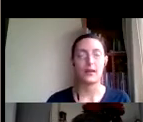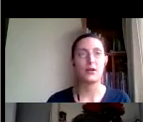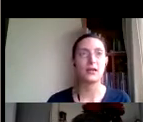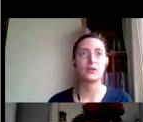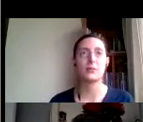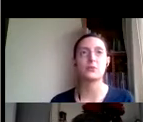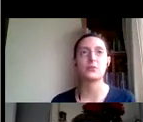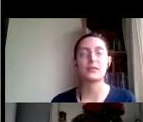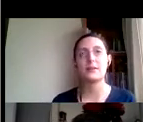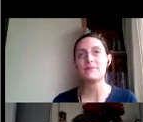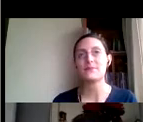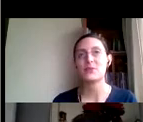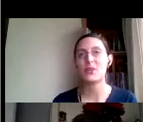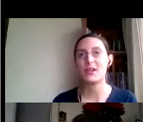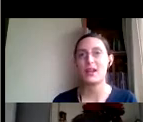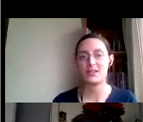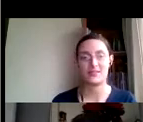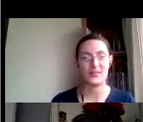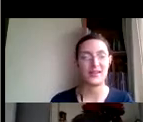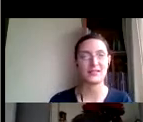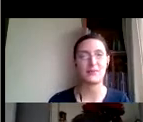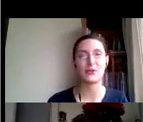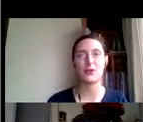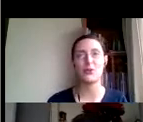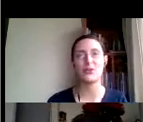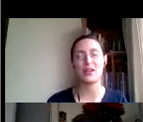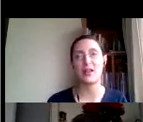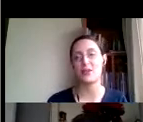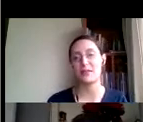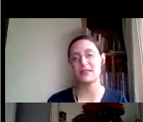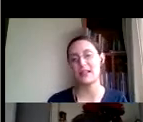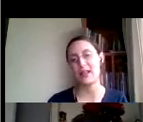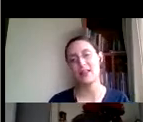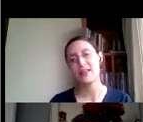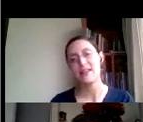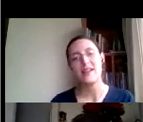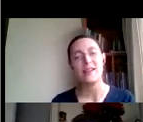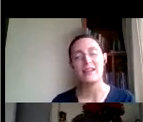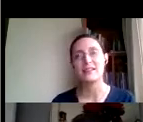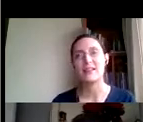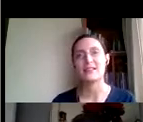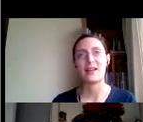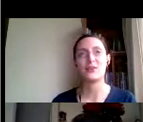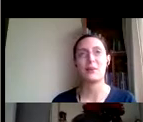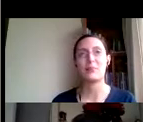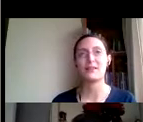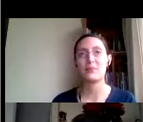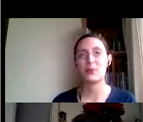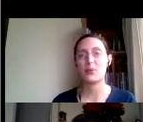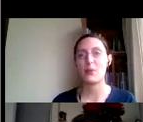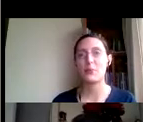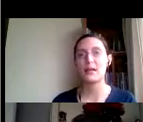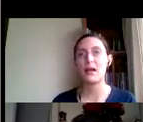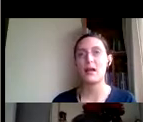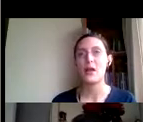Y ahora yo te pregunto a ti, tú quién eres, el sabelotodo y cerrado de mentalidad, el interesado que aprende